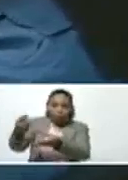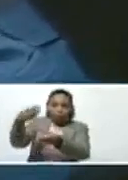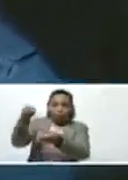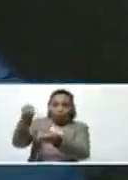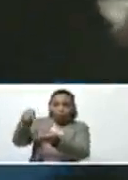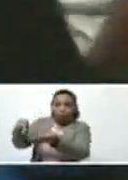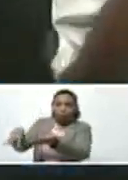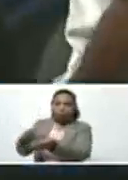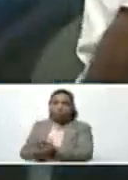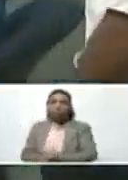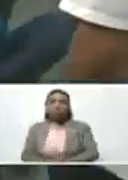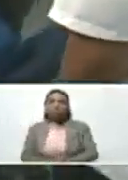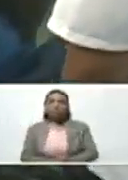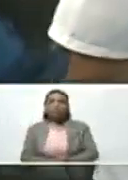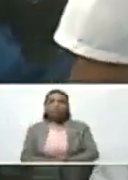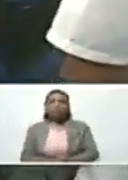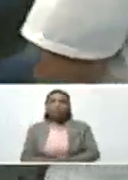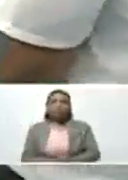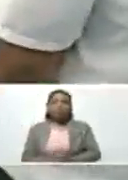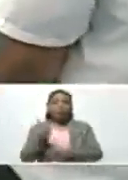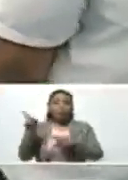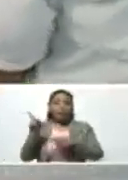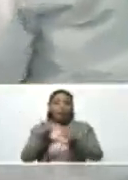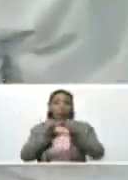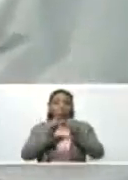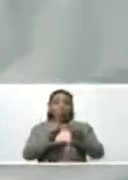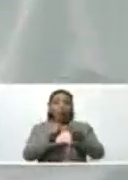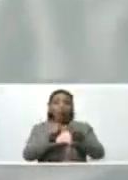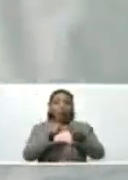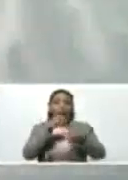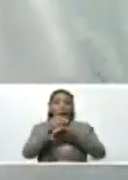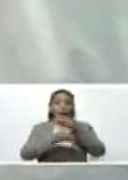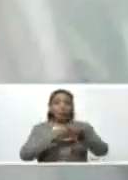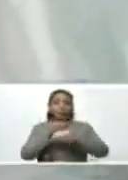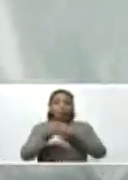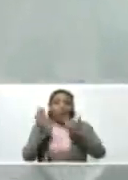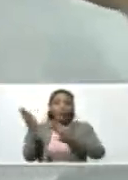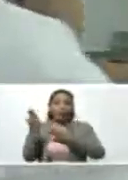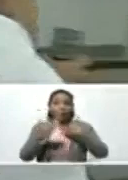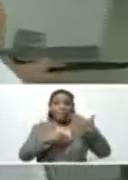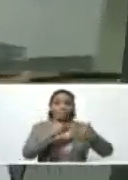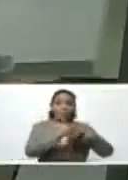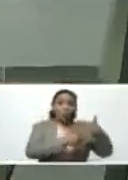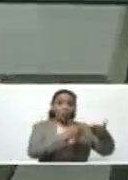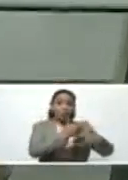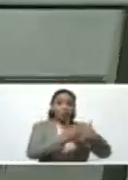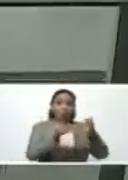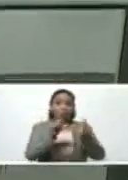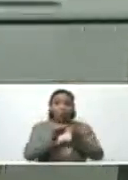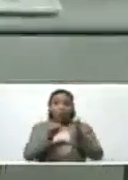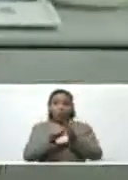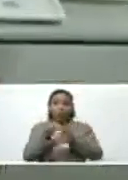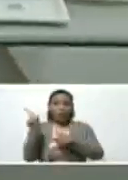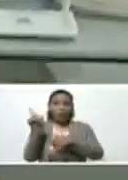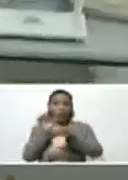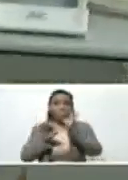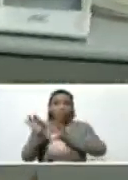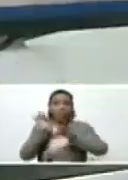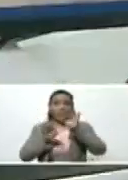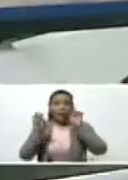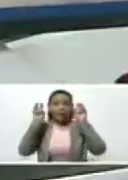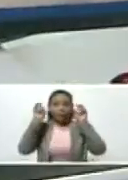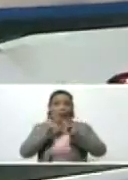Muchísimas gracias, Stephanie. Bueno, y así seguidamente continuamos todo este proceso donde Carle Diner nos indicará el producto